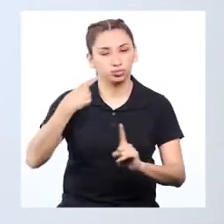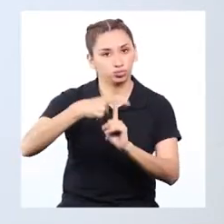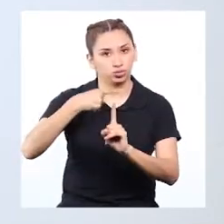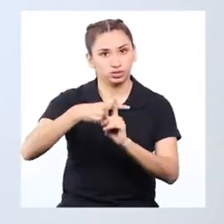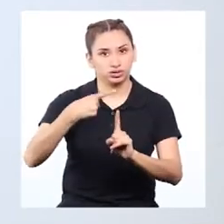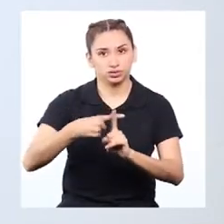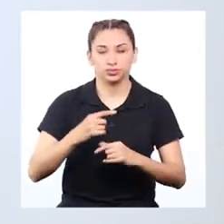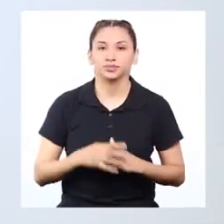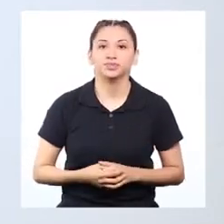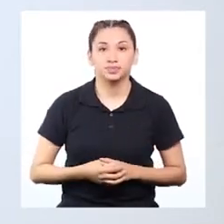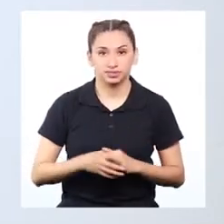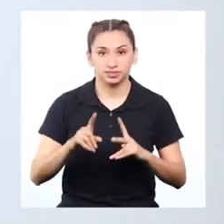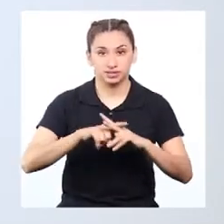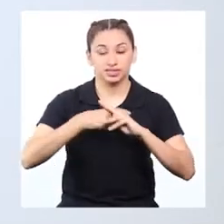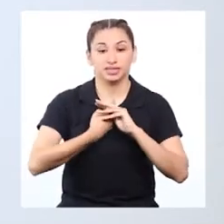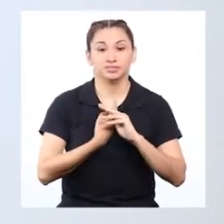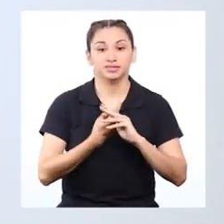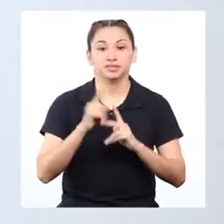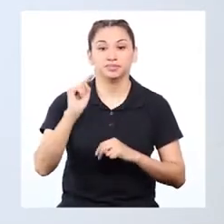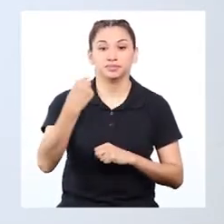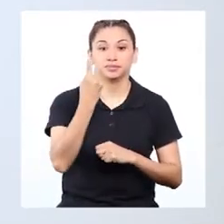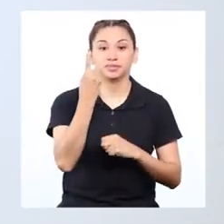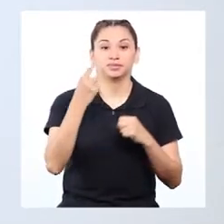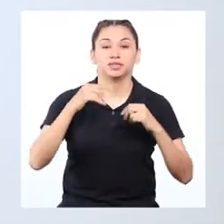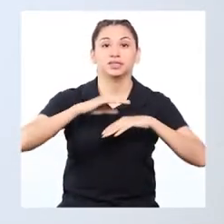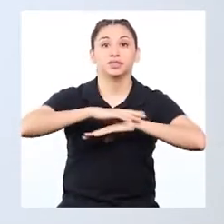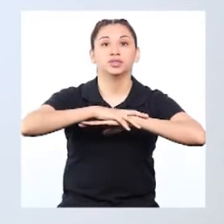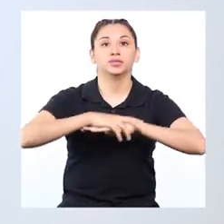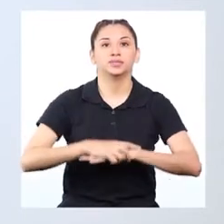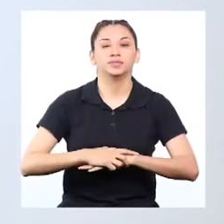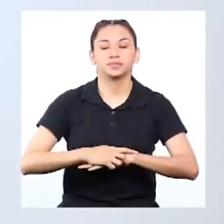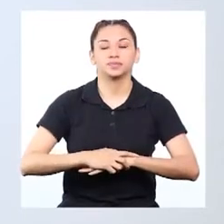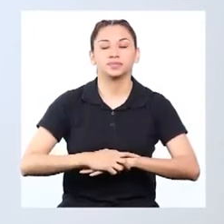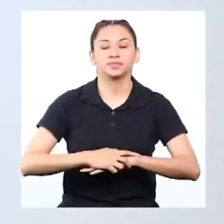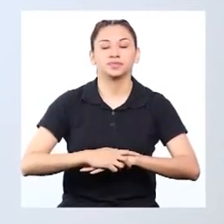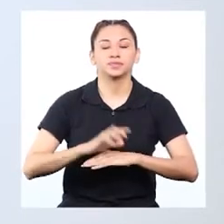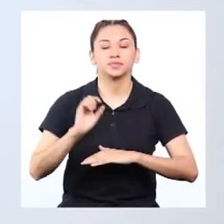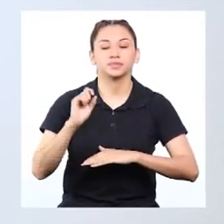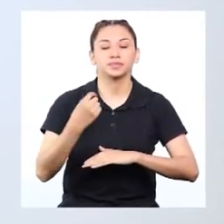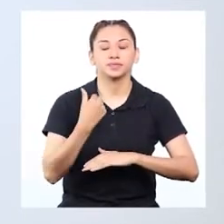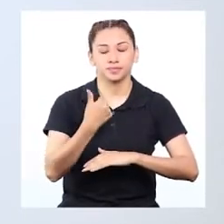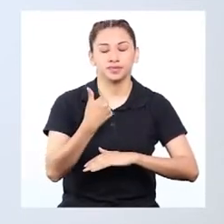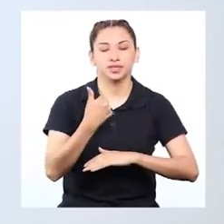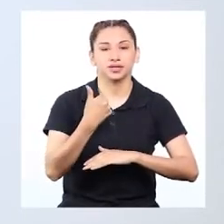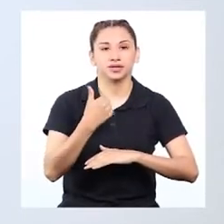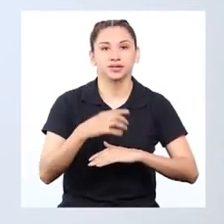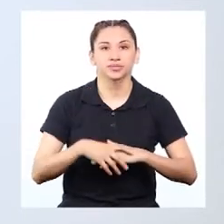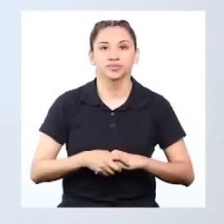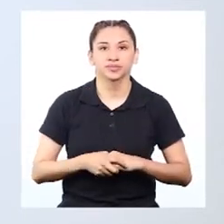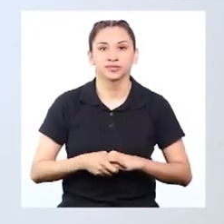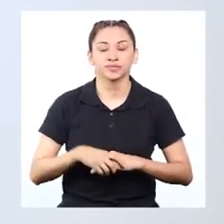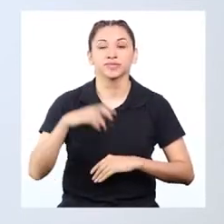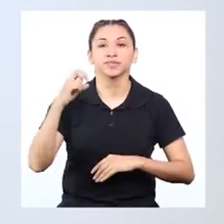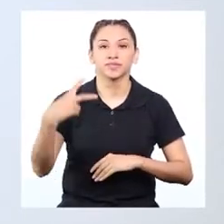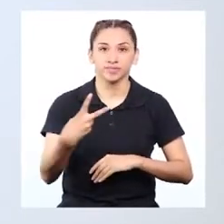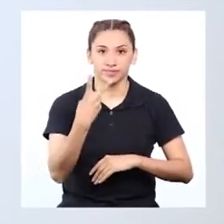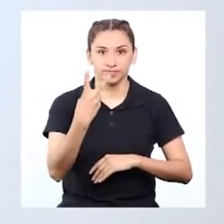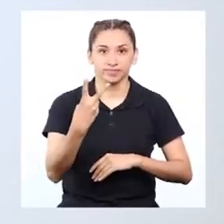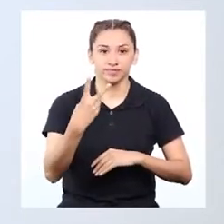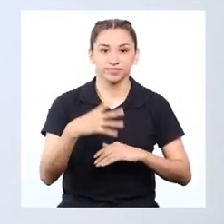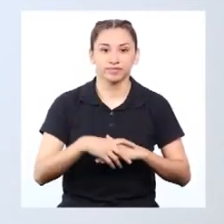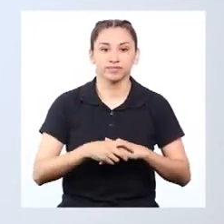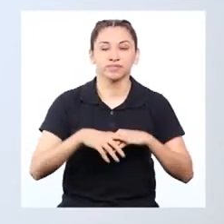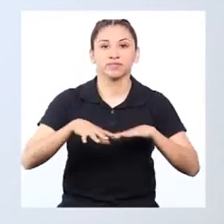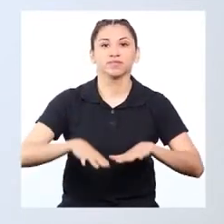ojos. ¡Eso es! Empezamos con el primero. ¡Muy bien! Vamos con el